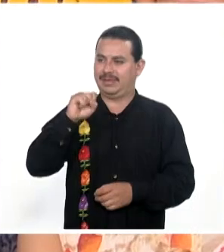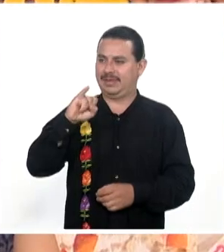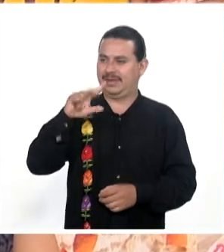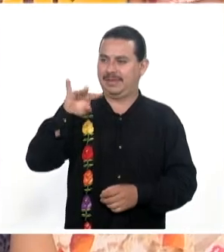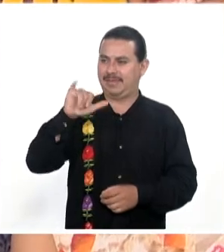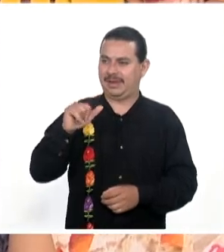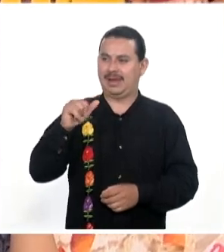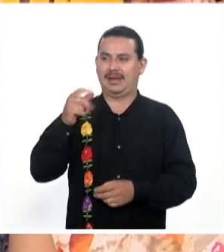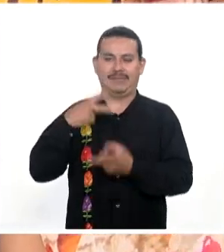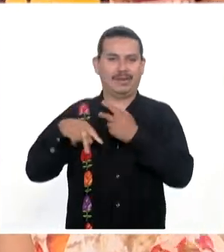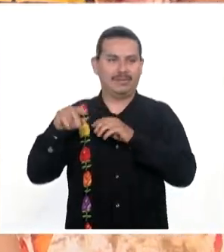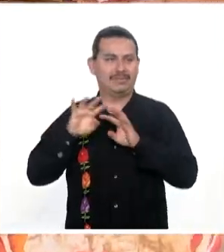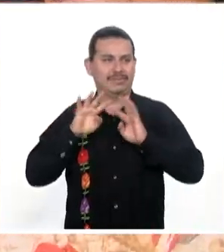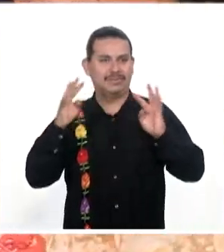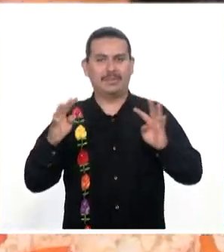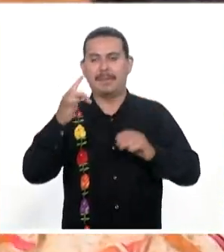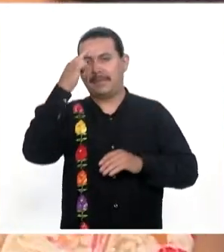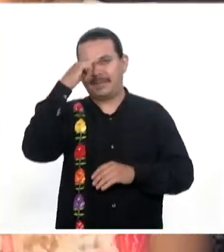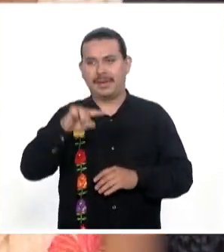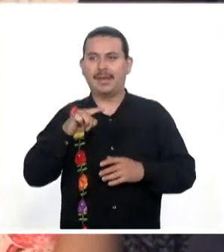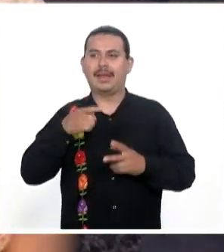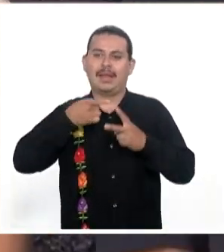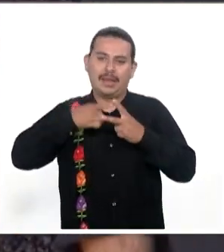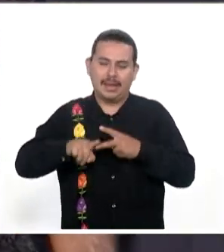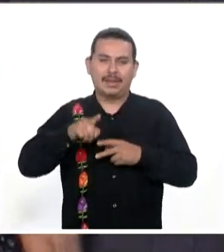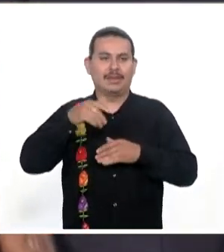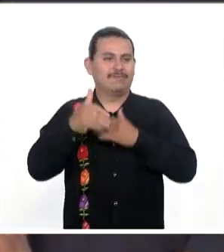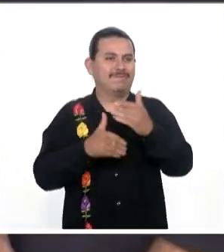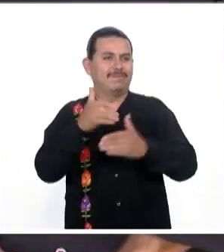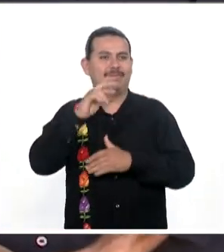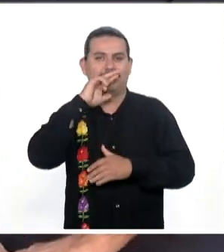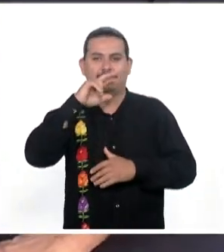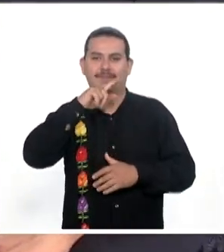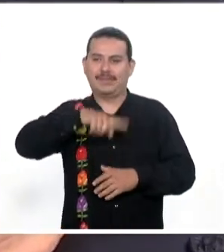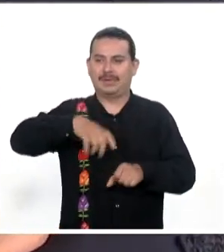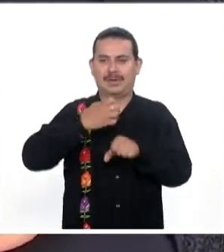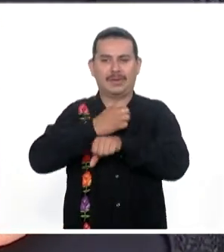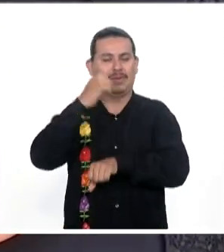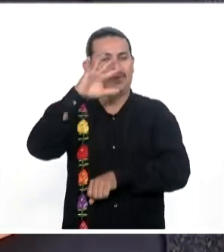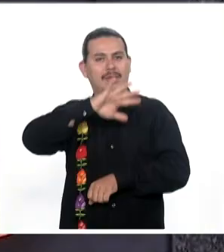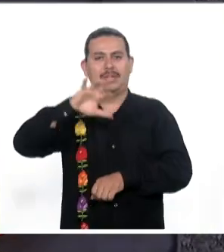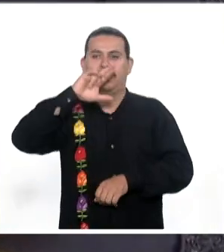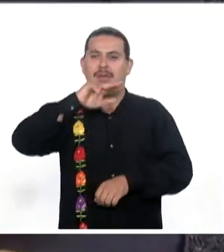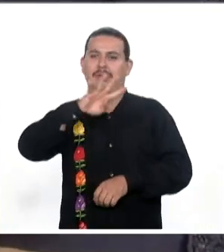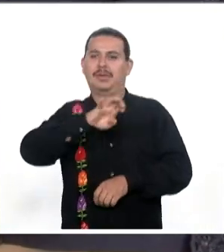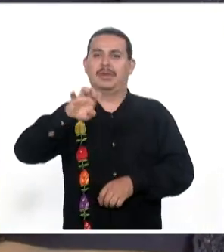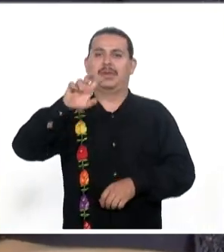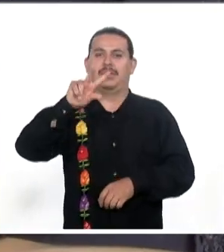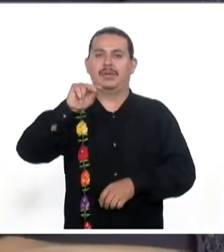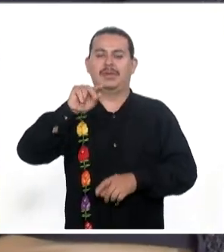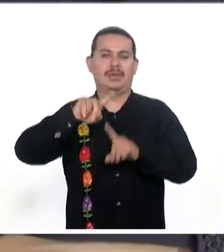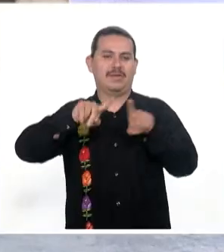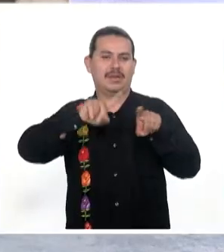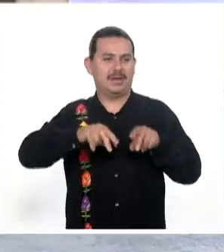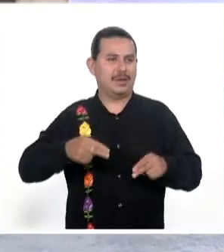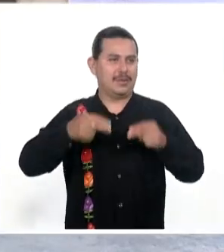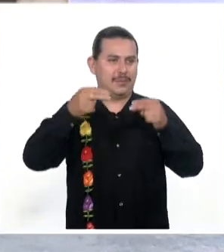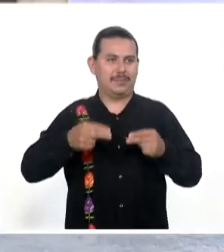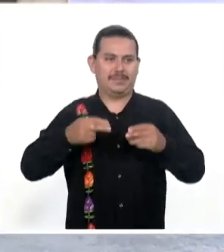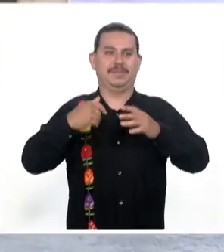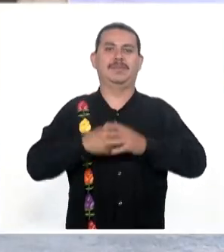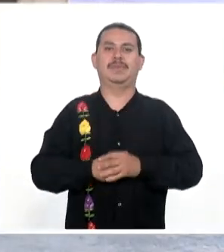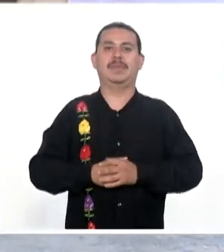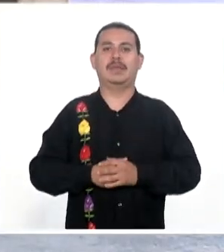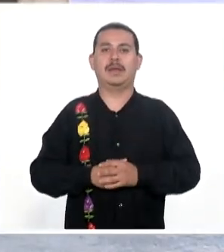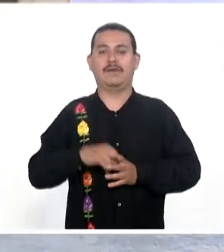Que podamos Iniciar Este camino En todo el estado De Oaxaca Con 280 Negocios A su